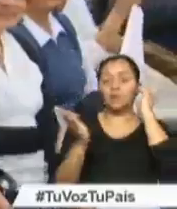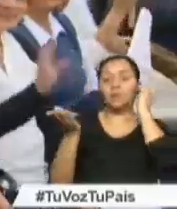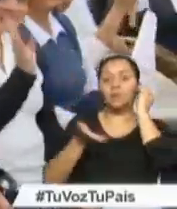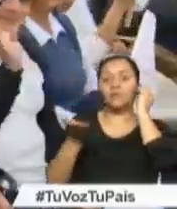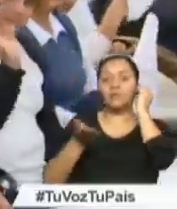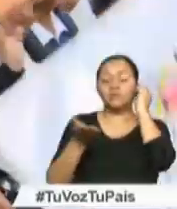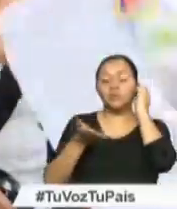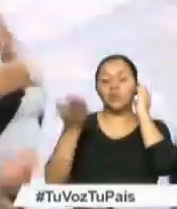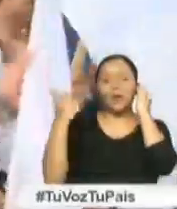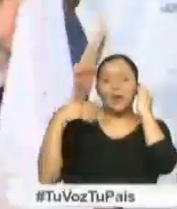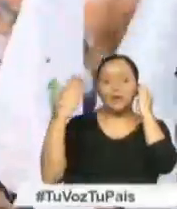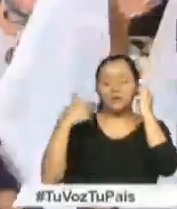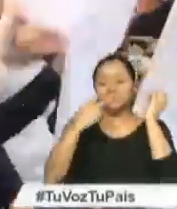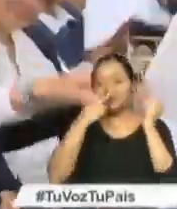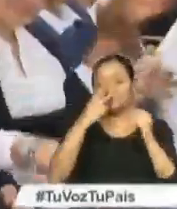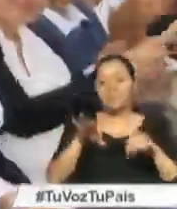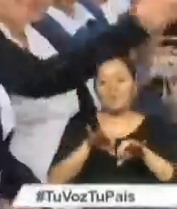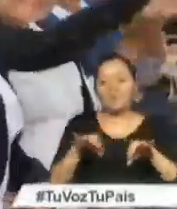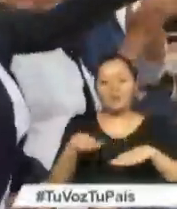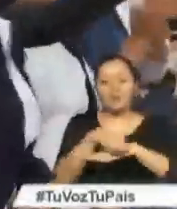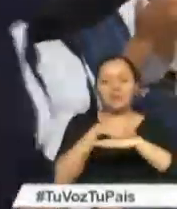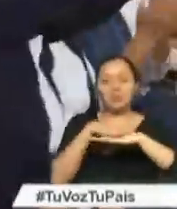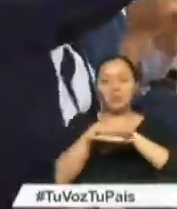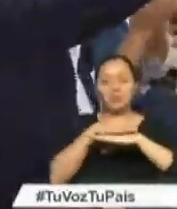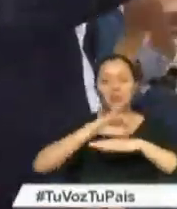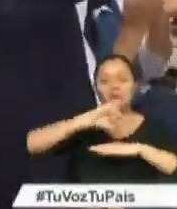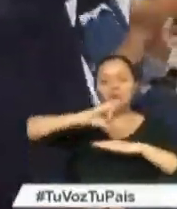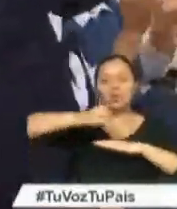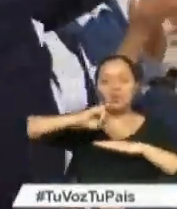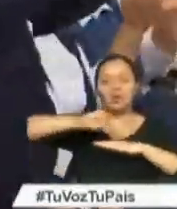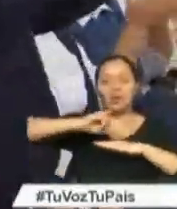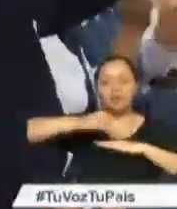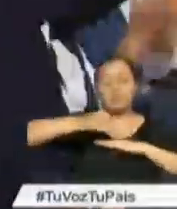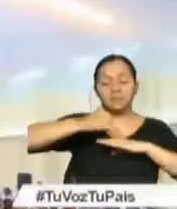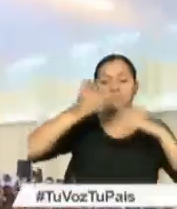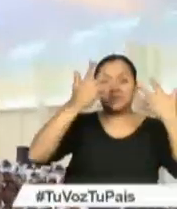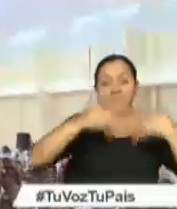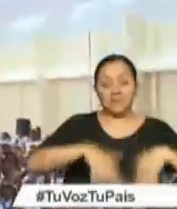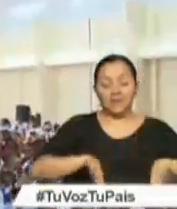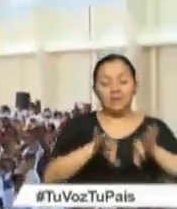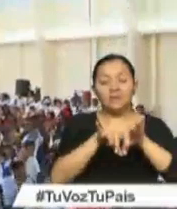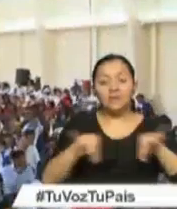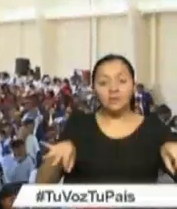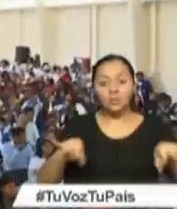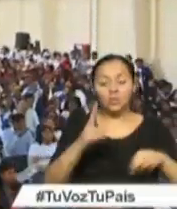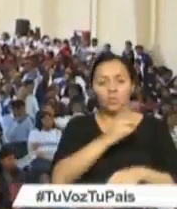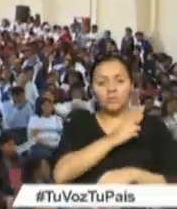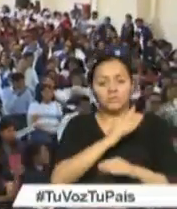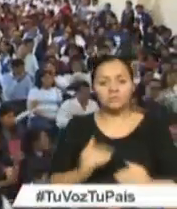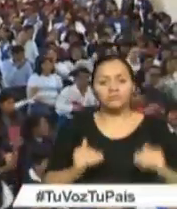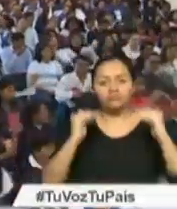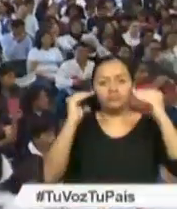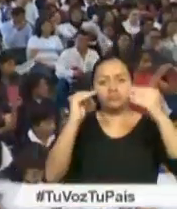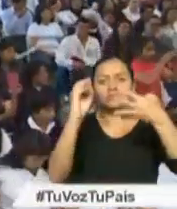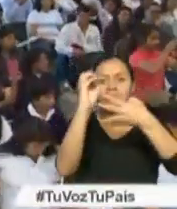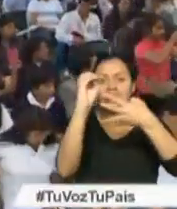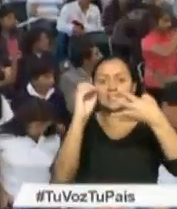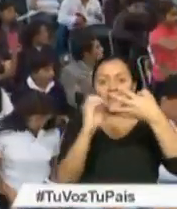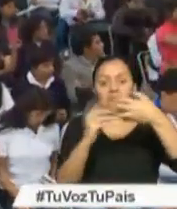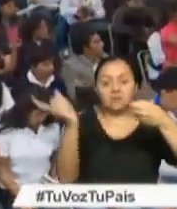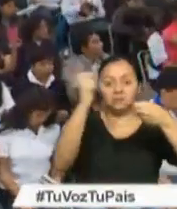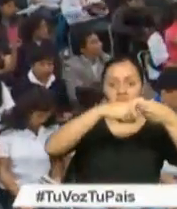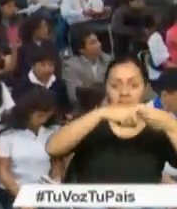docentes que se encuentran en la categoría J y que han registrado el título de nivel superior en la CENESID y que además